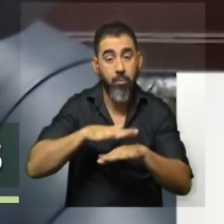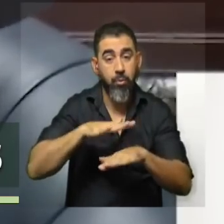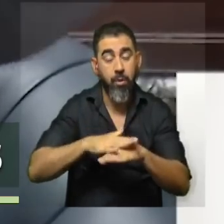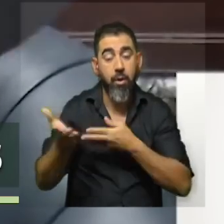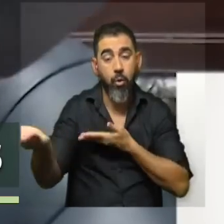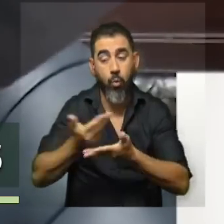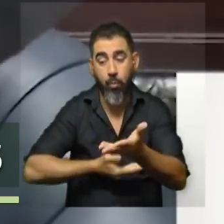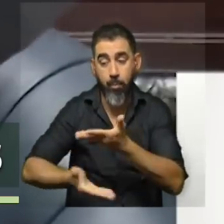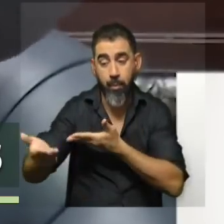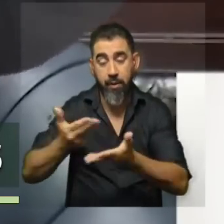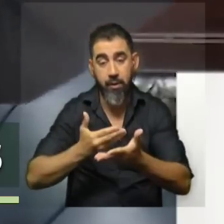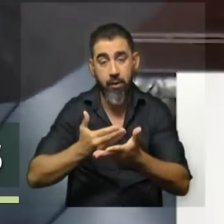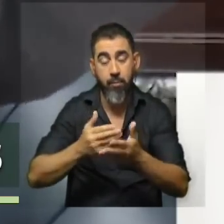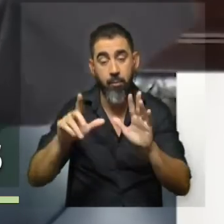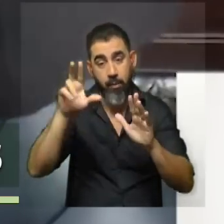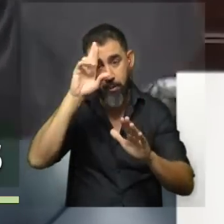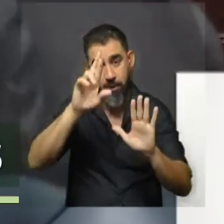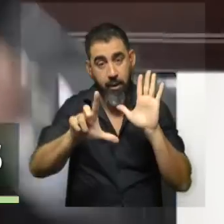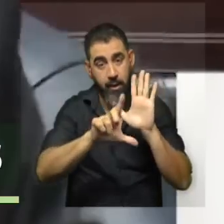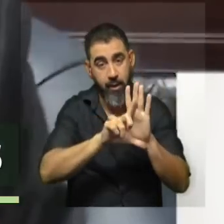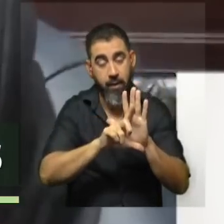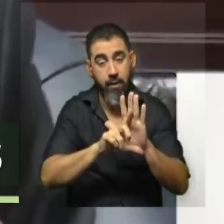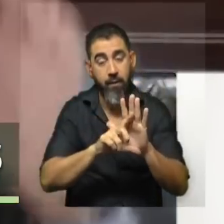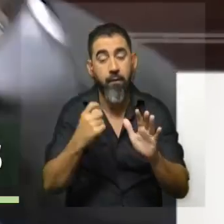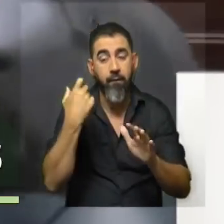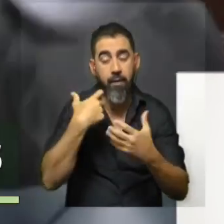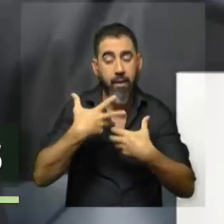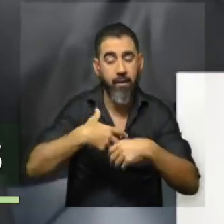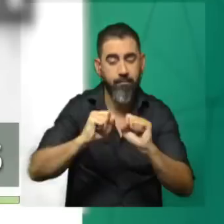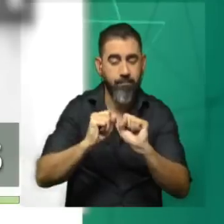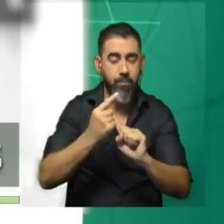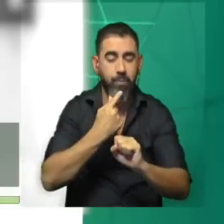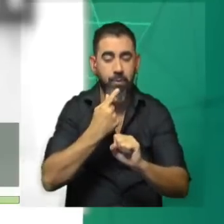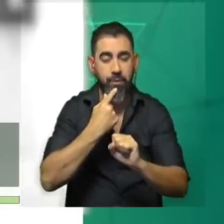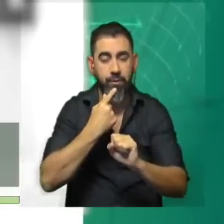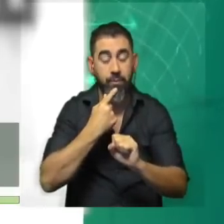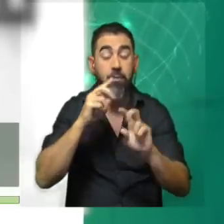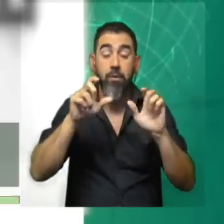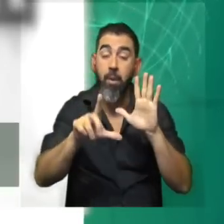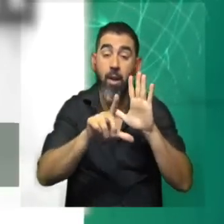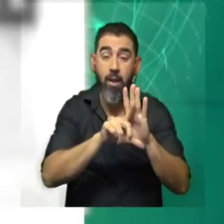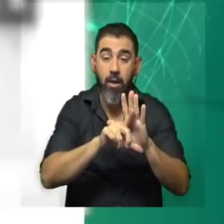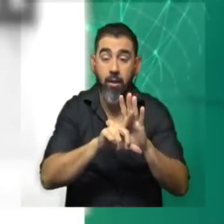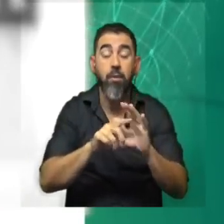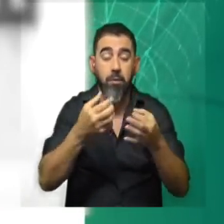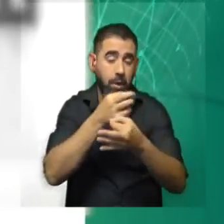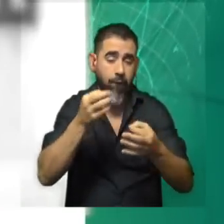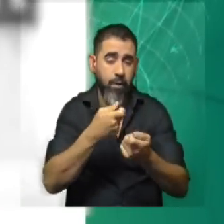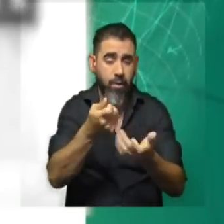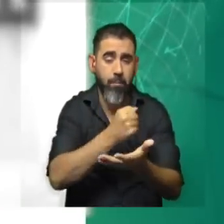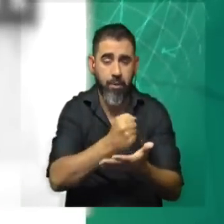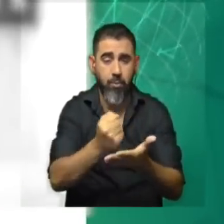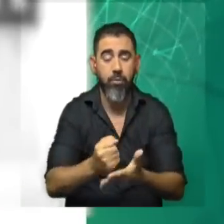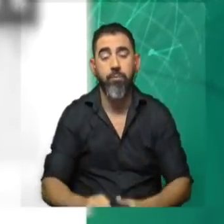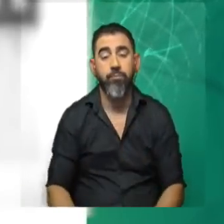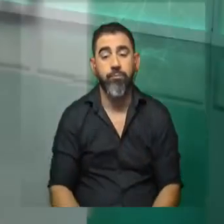son compartidas en el cumplimiento de la ley. Faltó el fato político y sentido de la oportunidad. Legalmente es irreprochable la decisión.